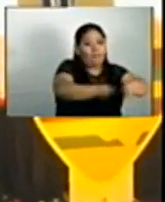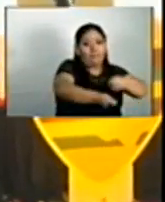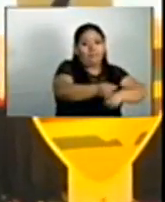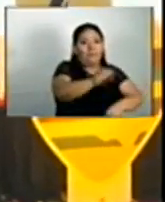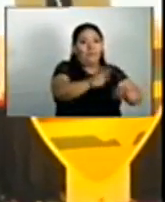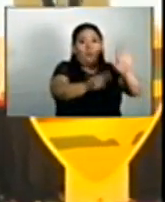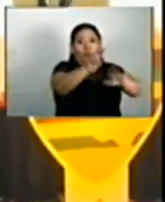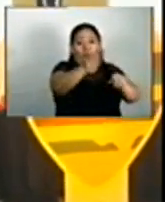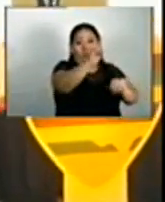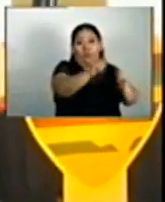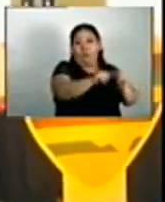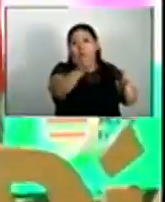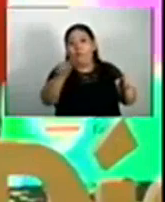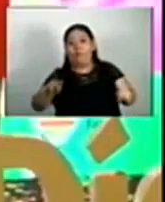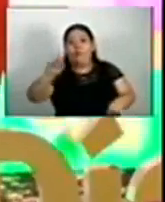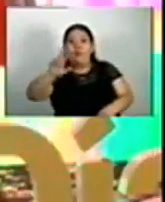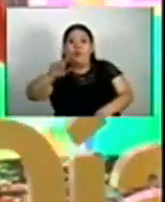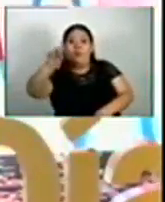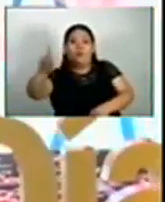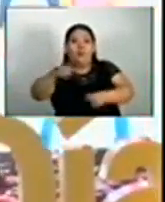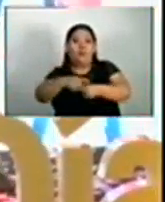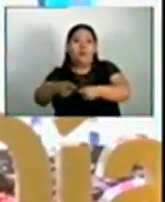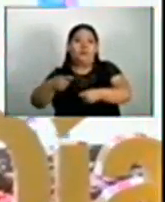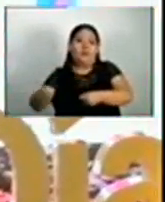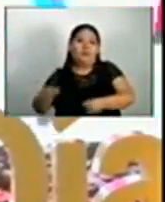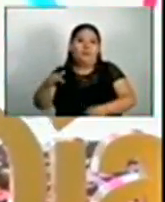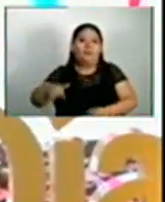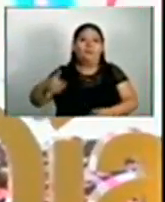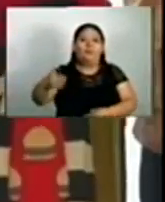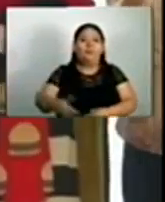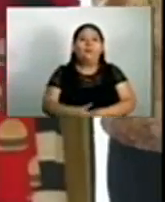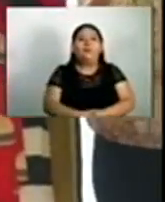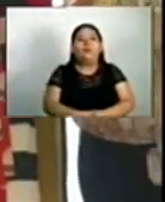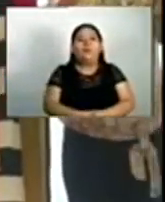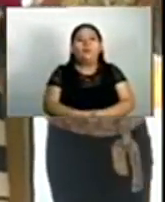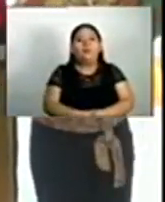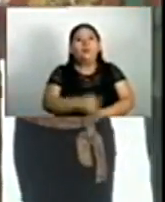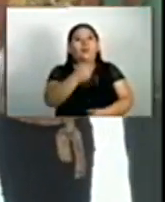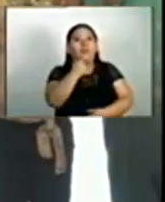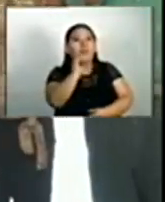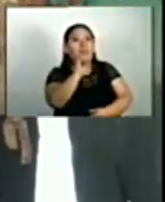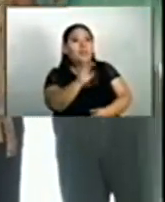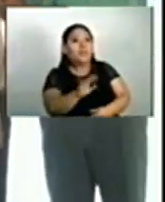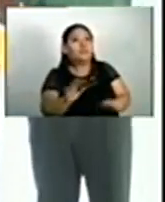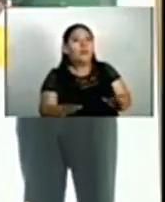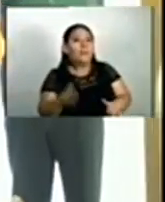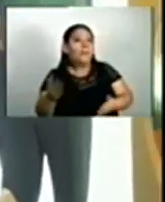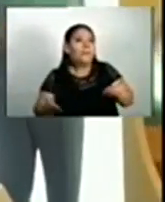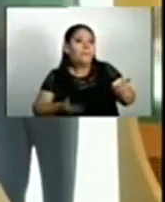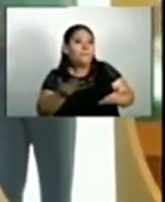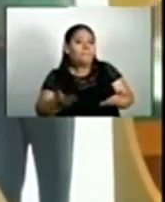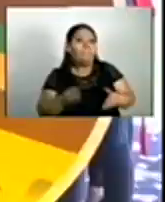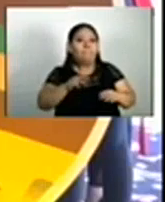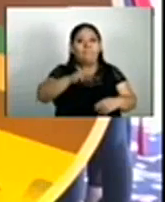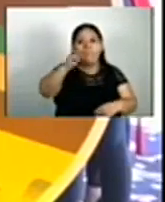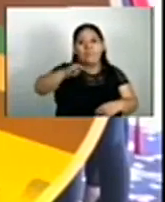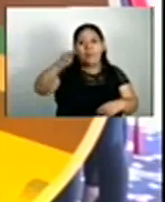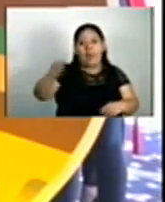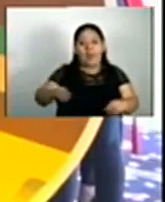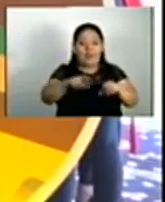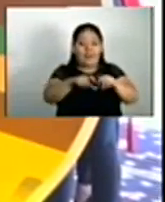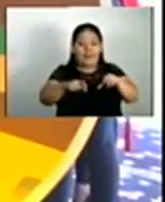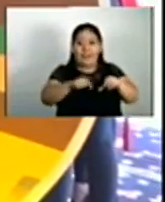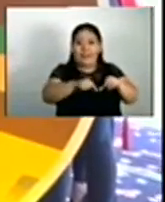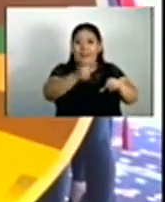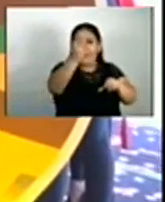12 de octubre al 31 de diciembre de 2023. Cabe destacar que el inicio de la venta de los Big Mac del McDía